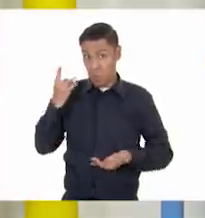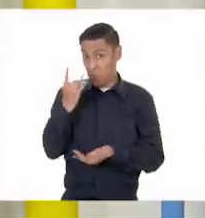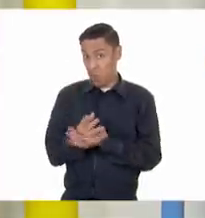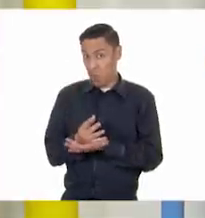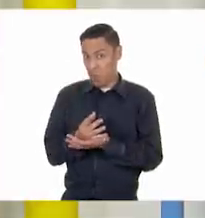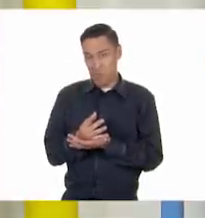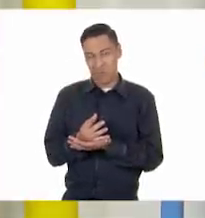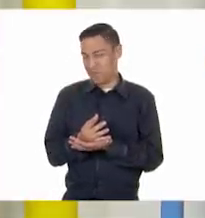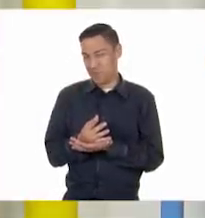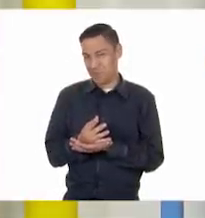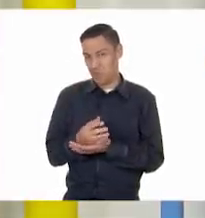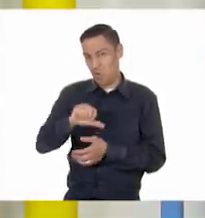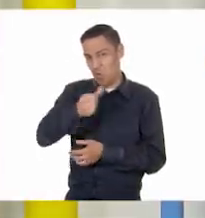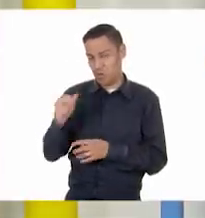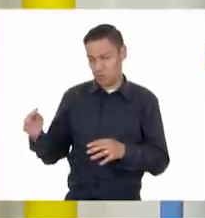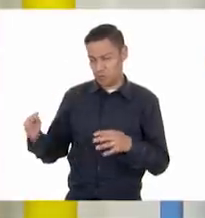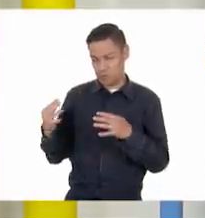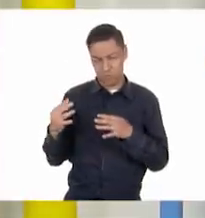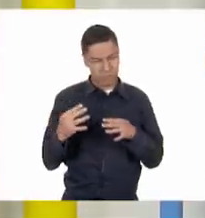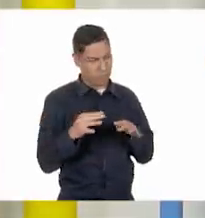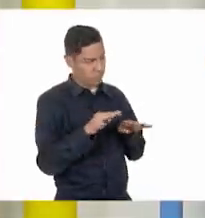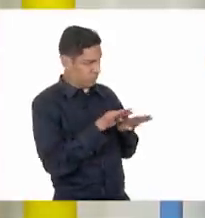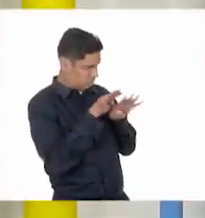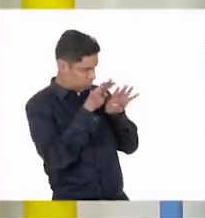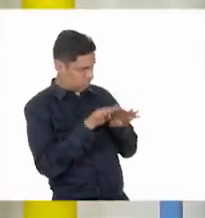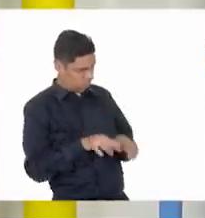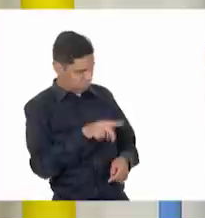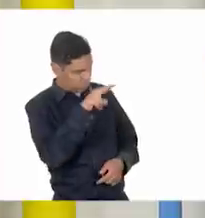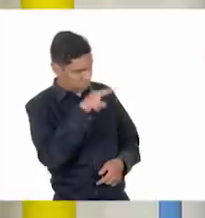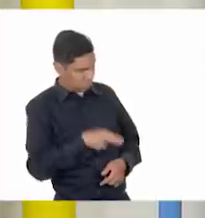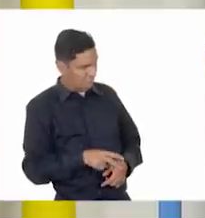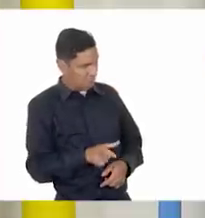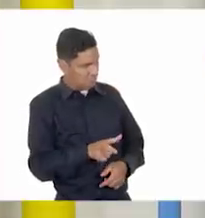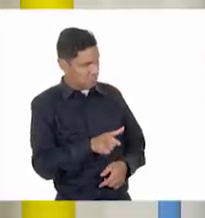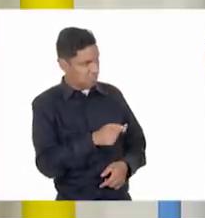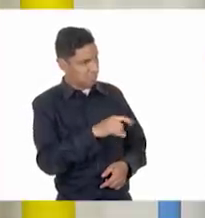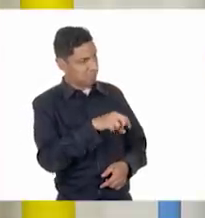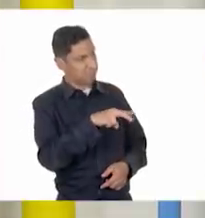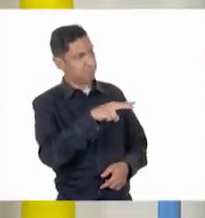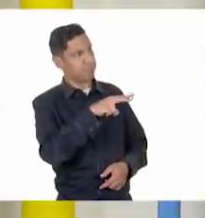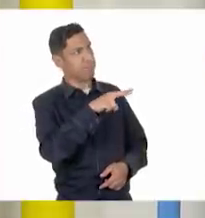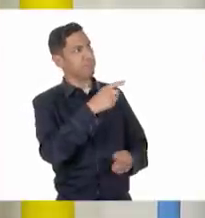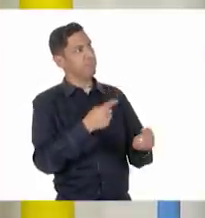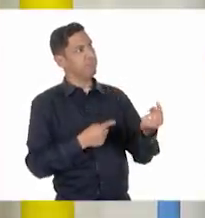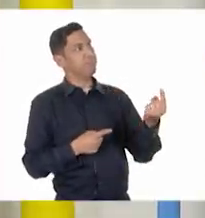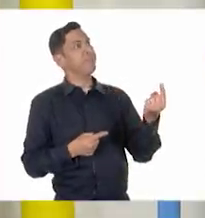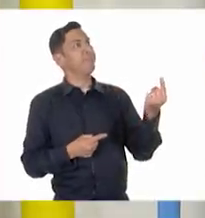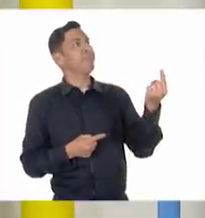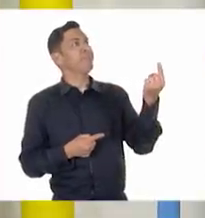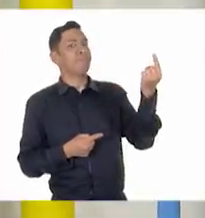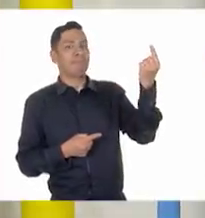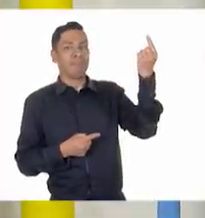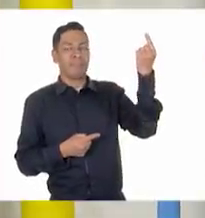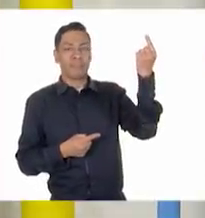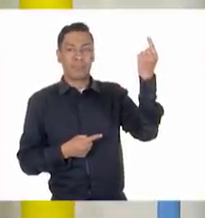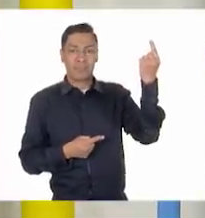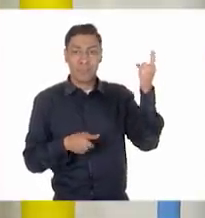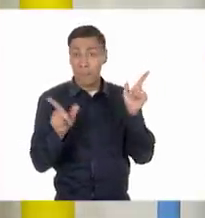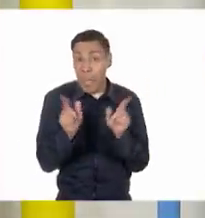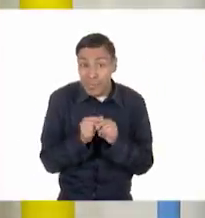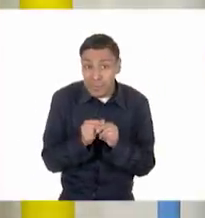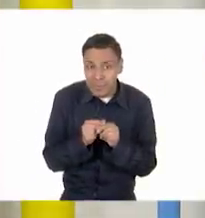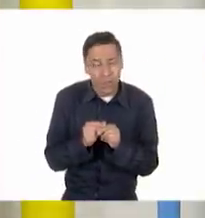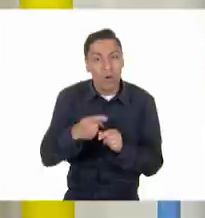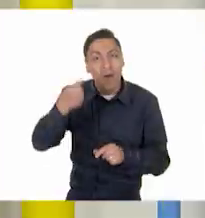visible, ya decíamos que otro, que no podemos ver, que es el interno, nuestros órganos, pero también mentalmente nuestras